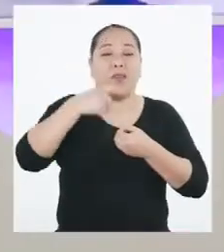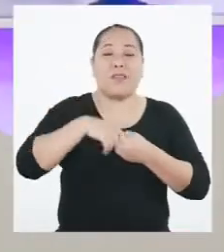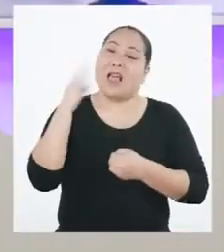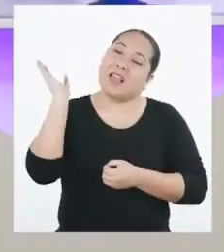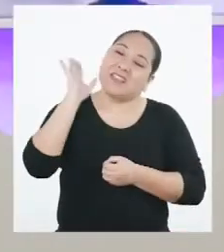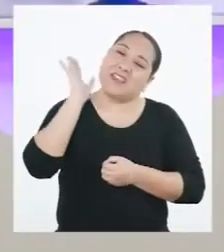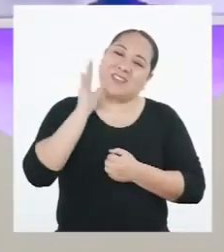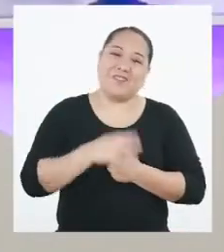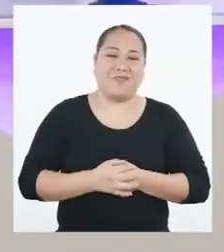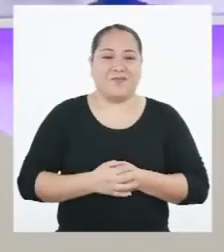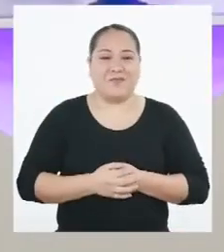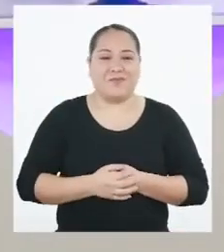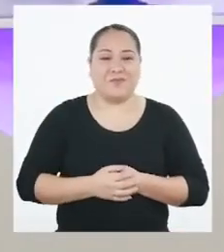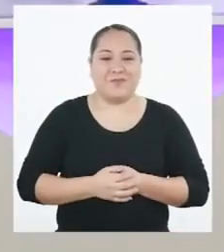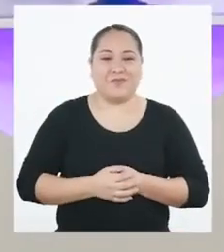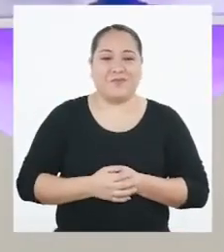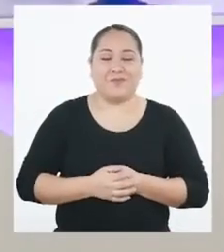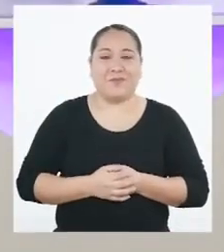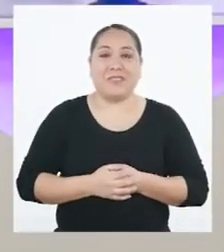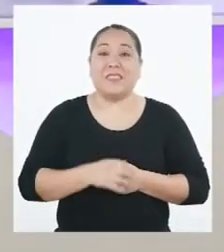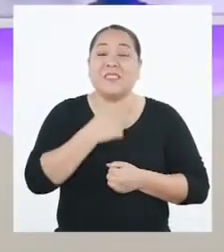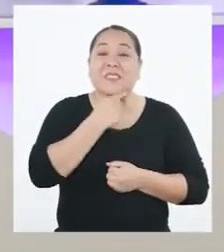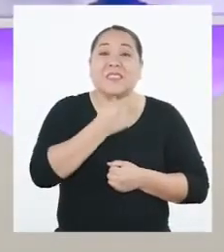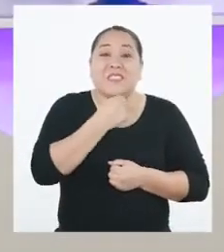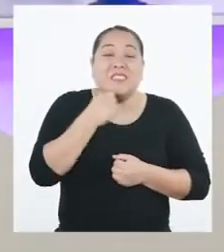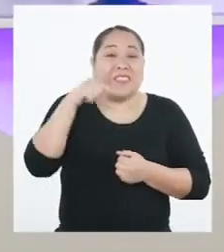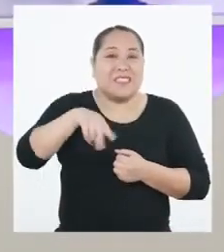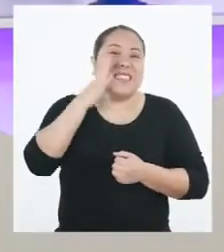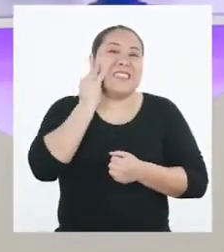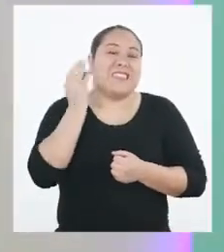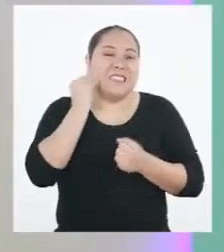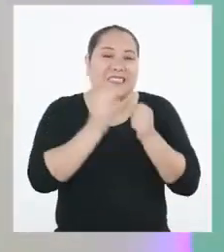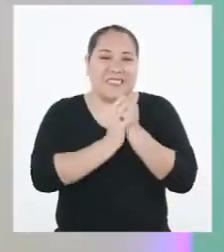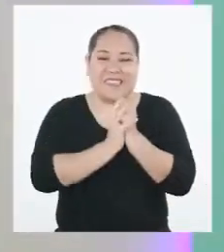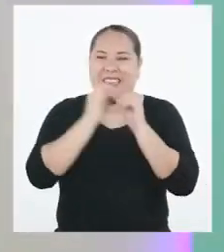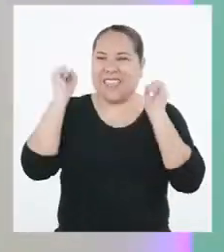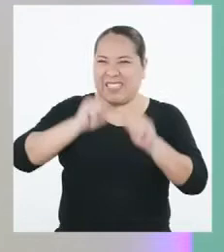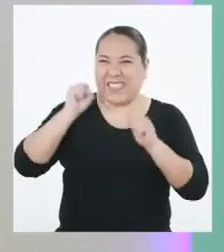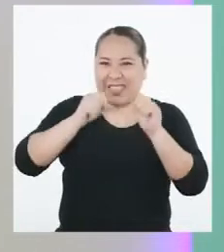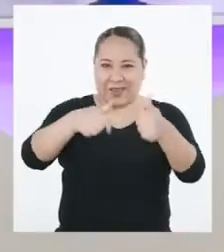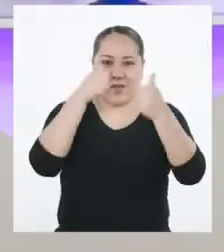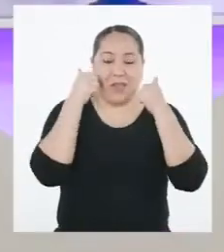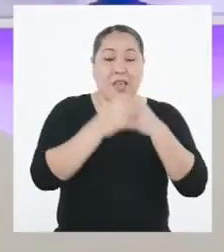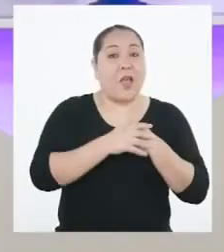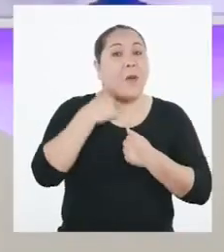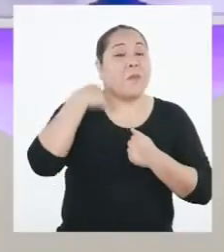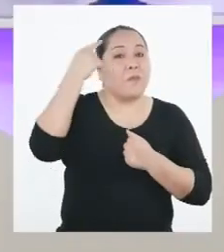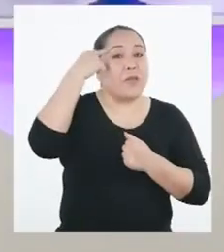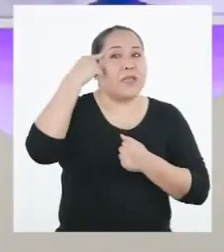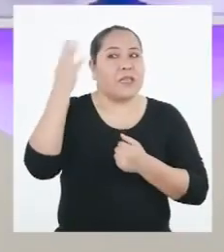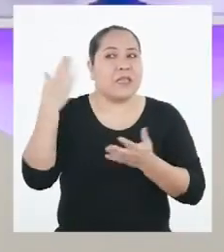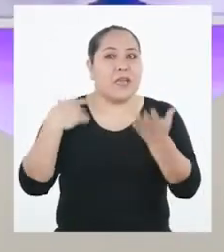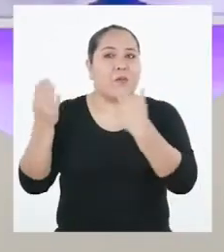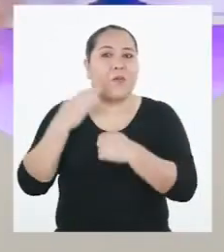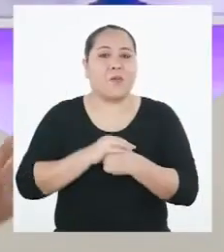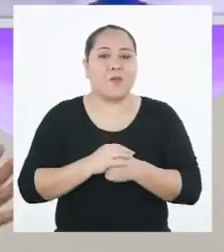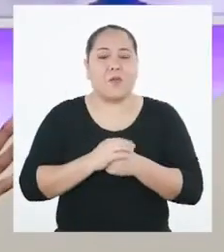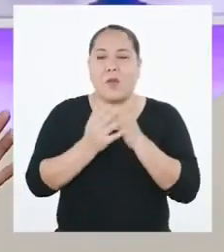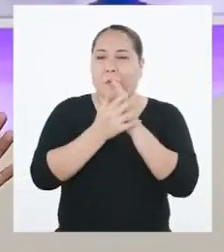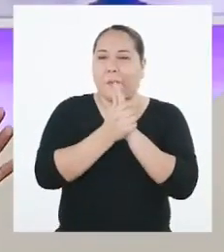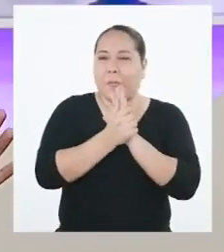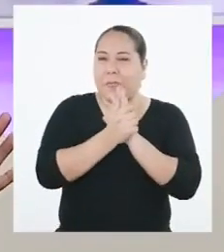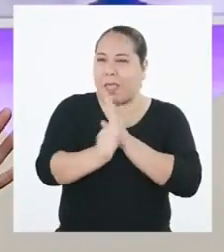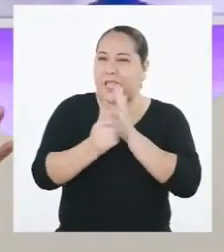Hasta la próxima. Me encantó la experiencia. Estuvo genial. ¿Qué te parece si llamamos a nuestra